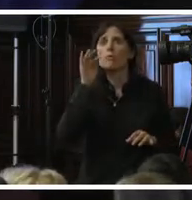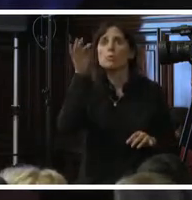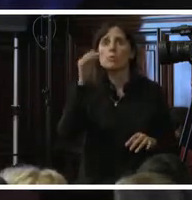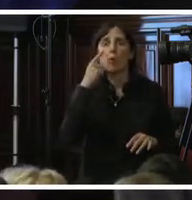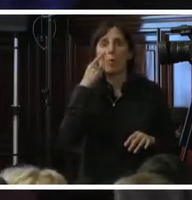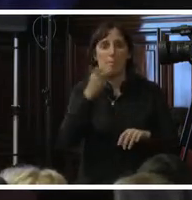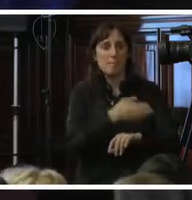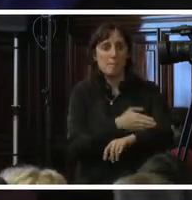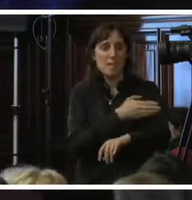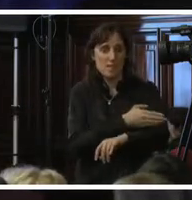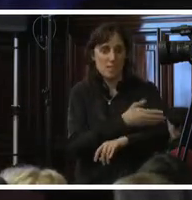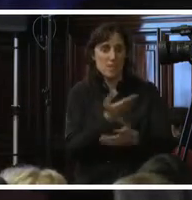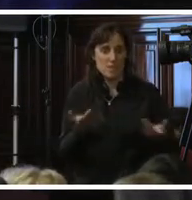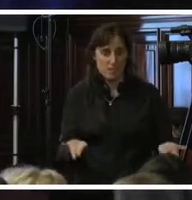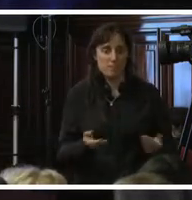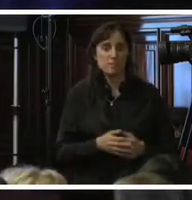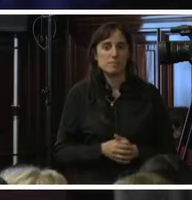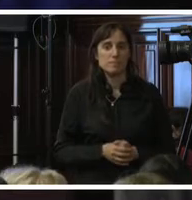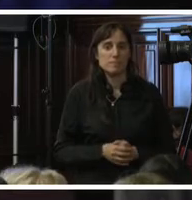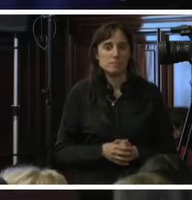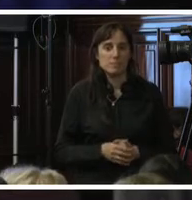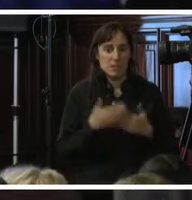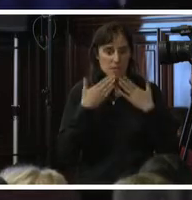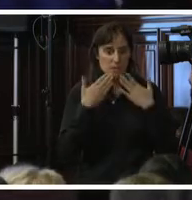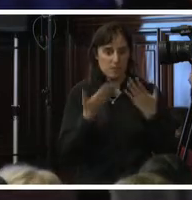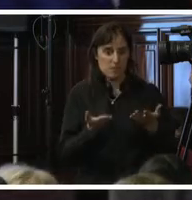que las víctimas dejen de existir en algún momento. Muchas gracias.